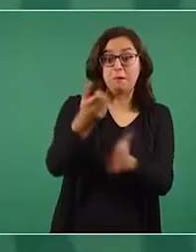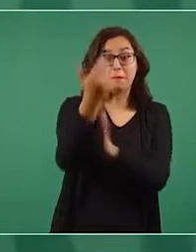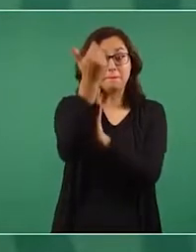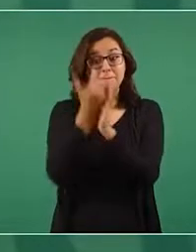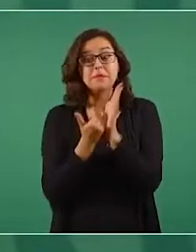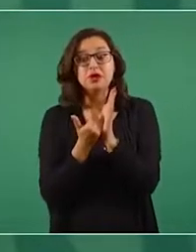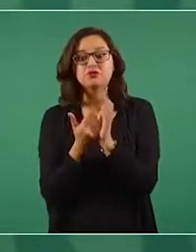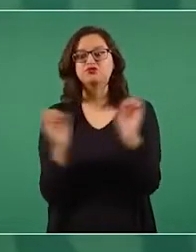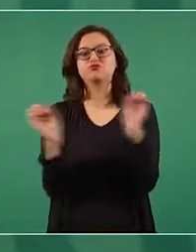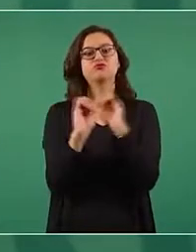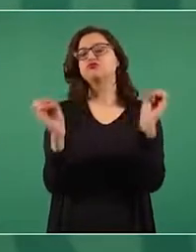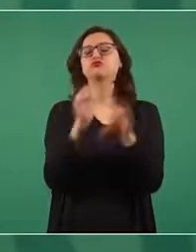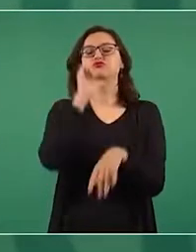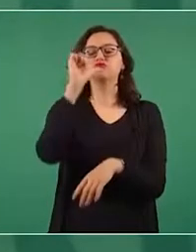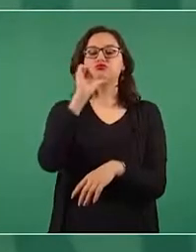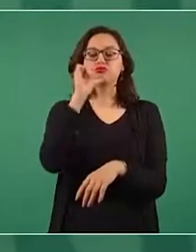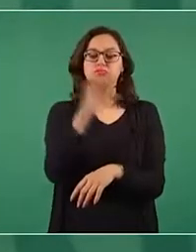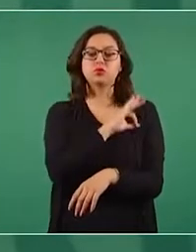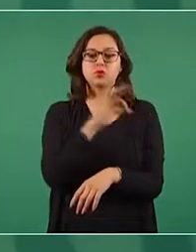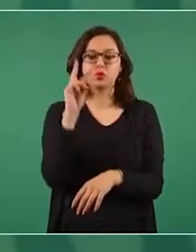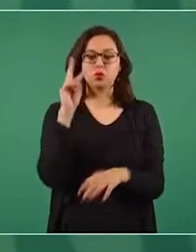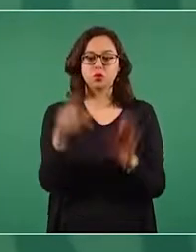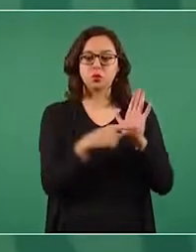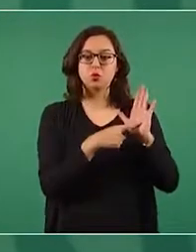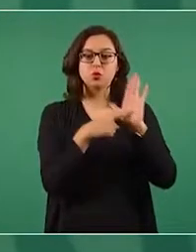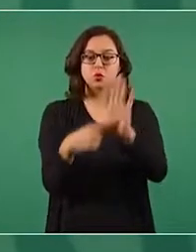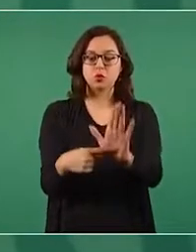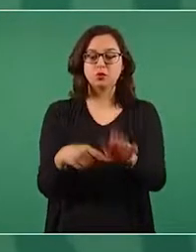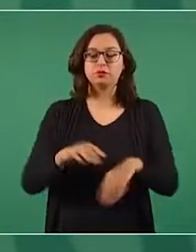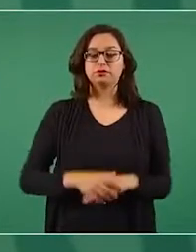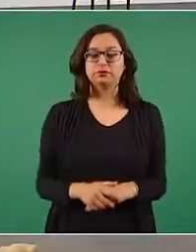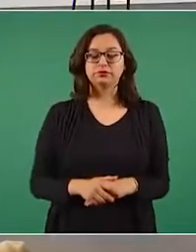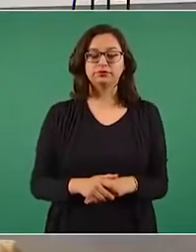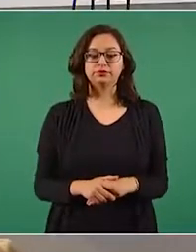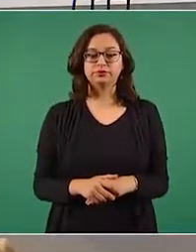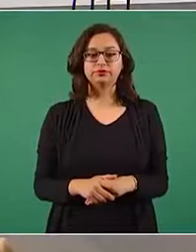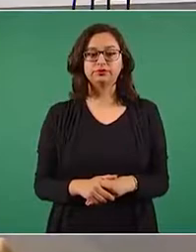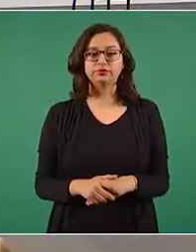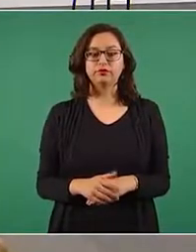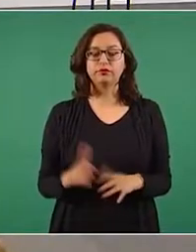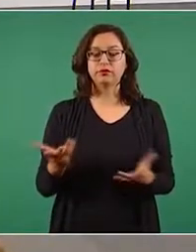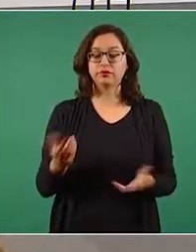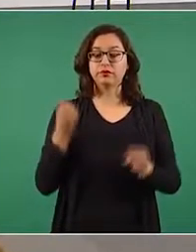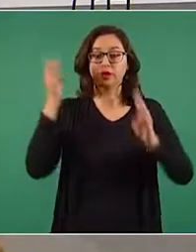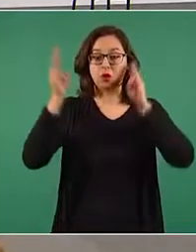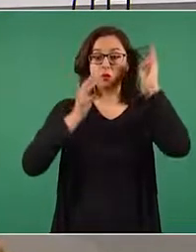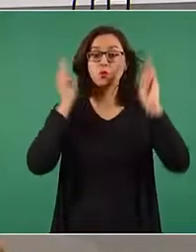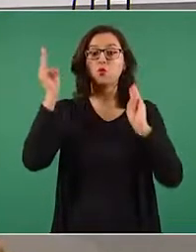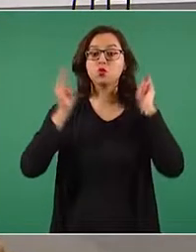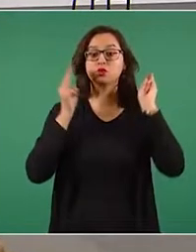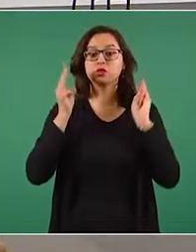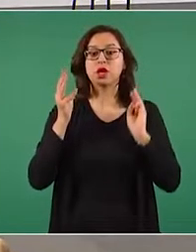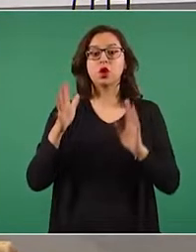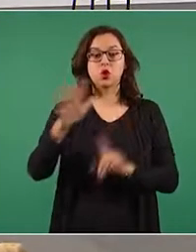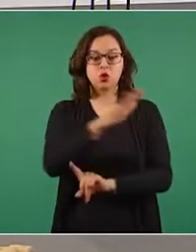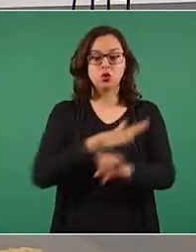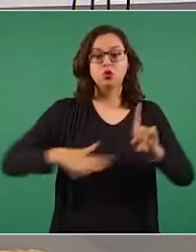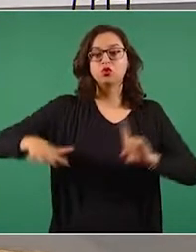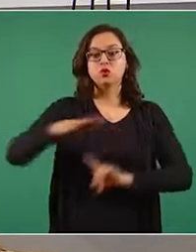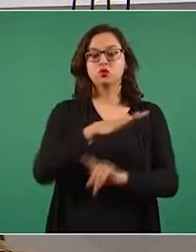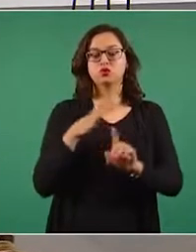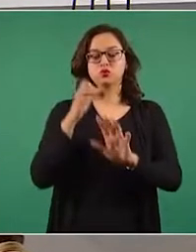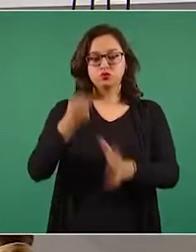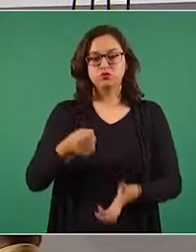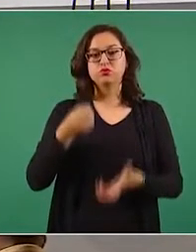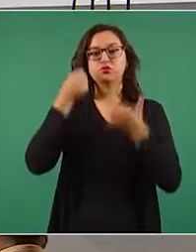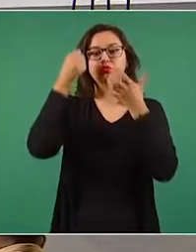Los números son muy ilustrativos. En este sentido, basta mirar el presupuesto ejercido por el museo y la zona arqueológica del Templo Mayor,